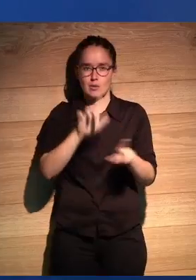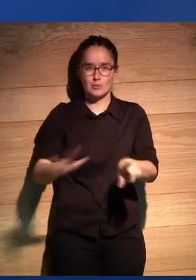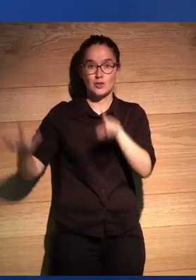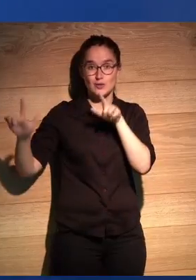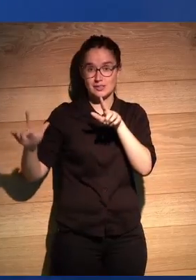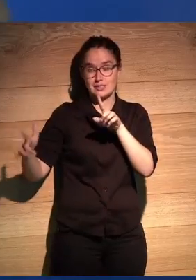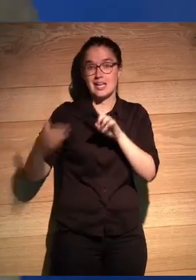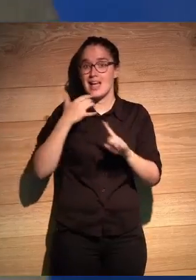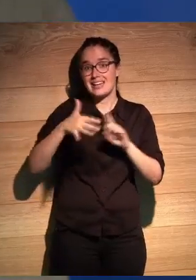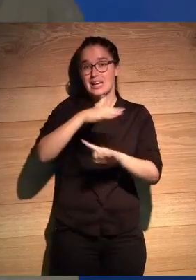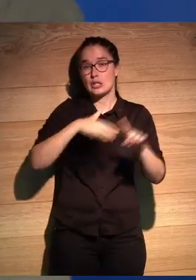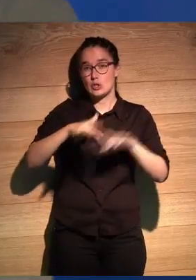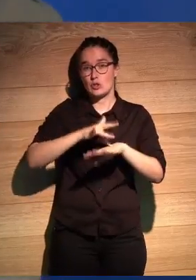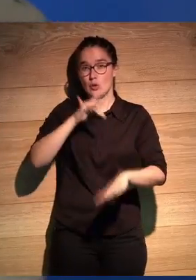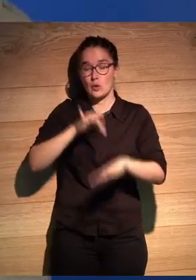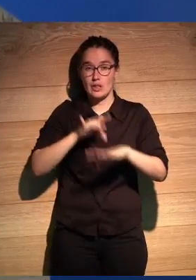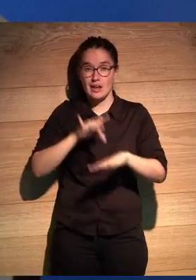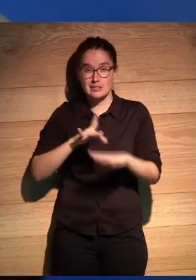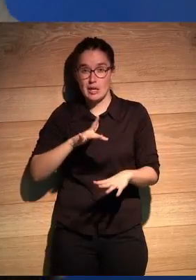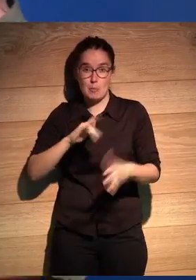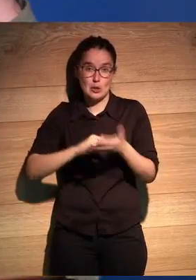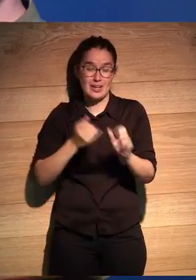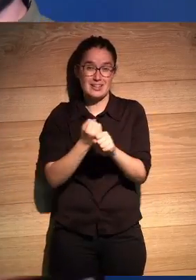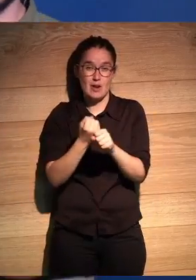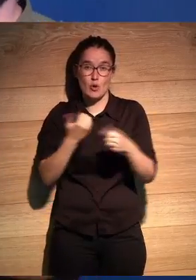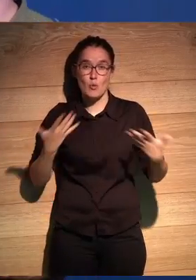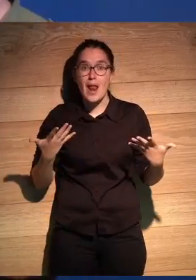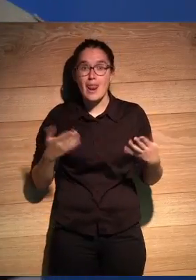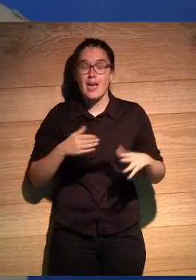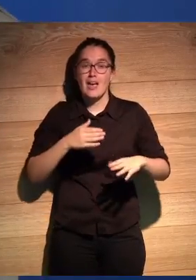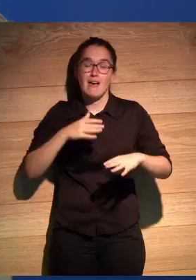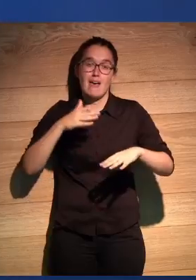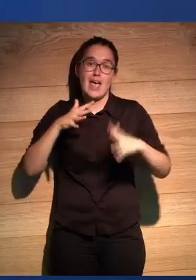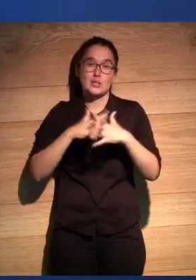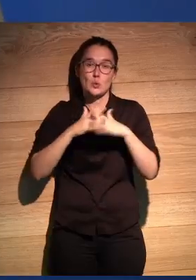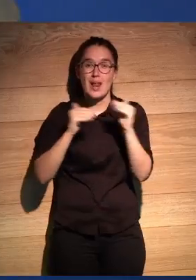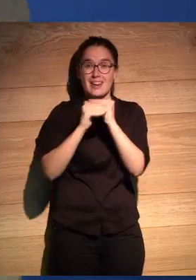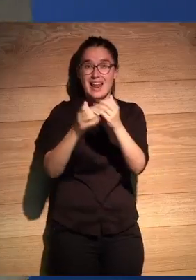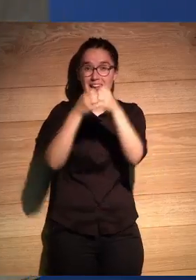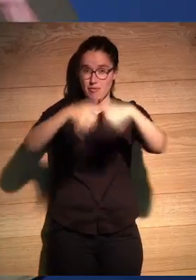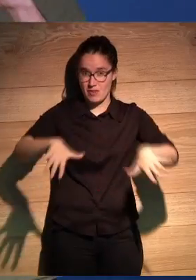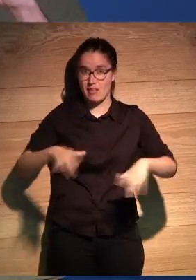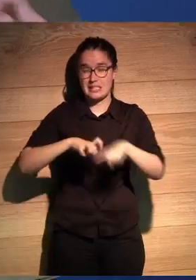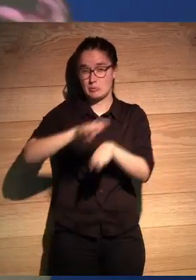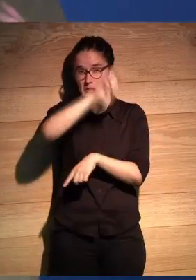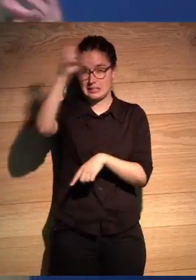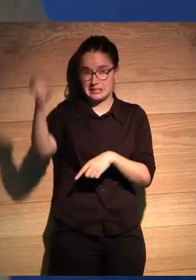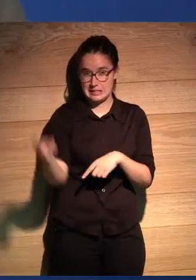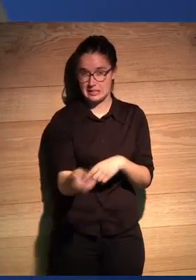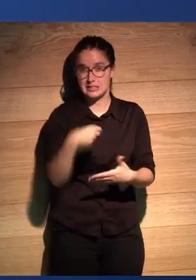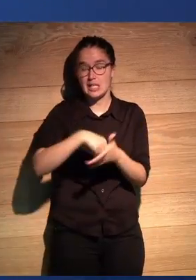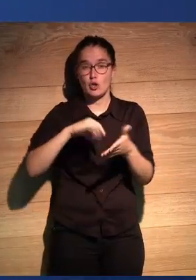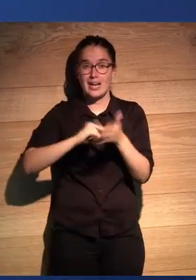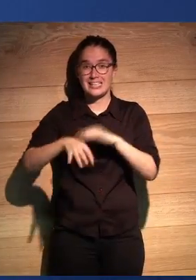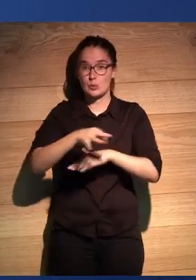llamamos en el entorno digital o en esta metodología de trabajo una estructura lineal ramificada. Hay muchos tipos, forma parte de la